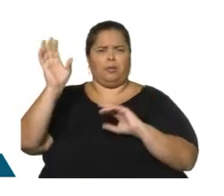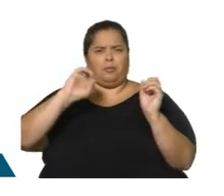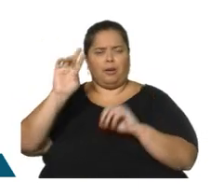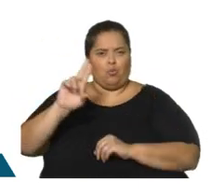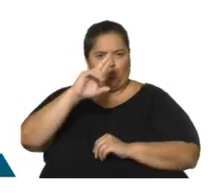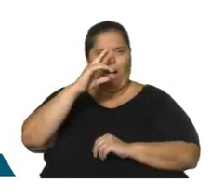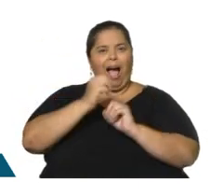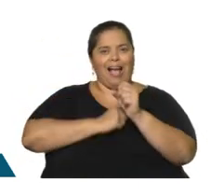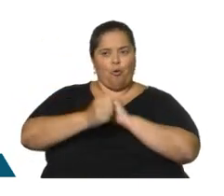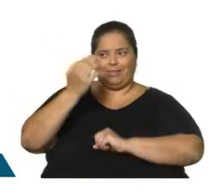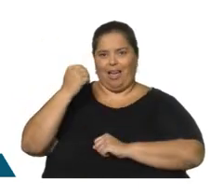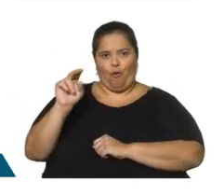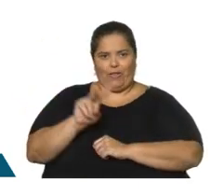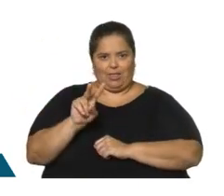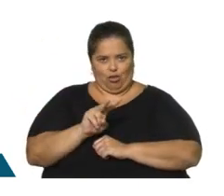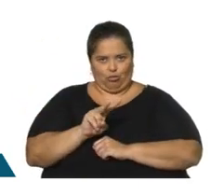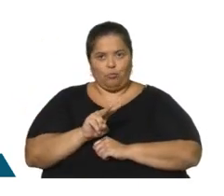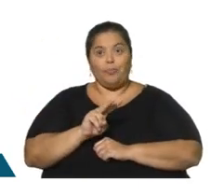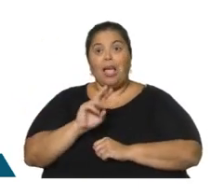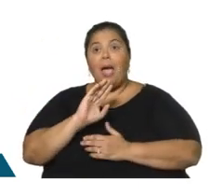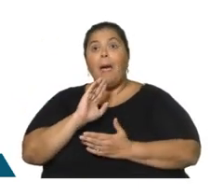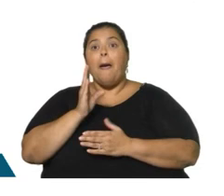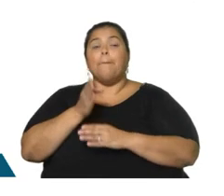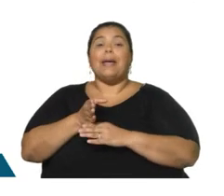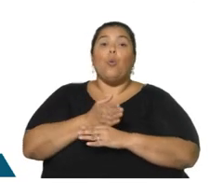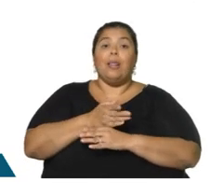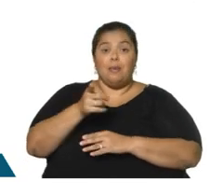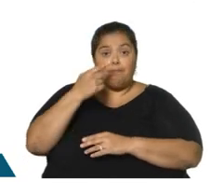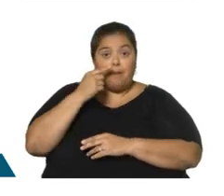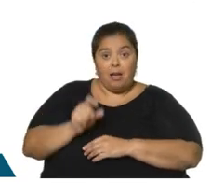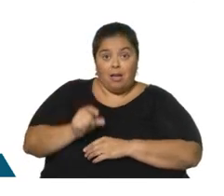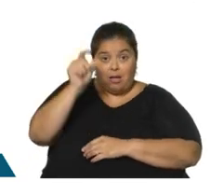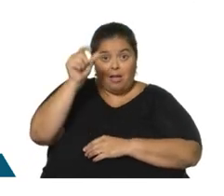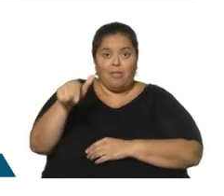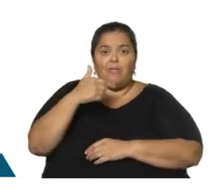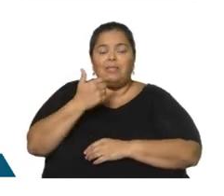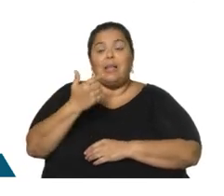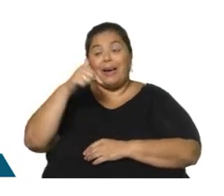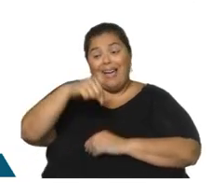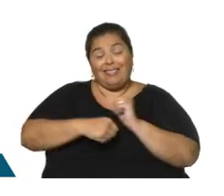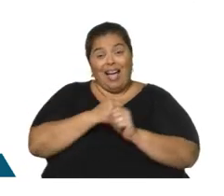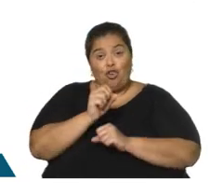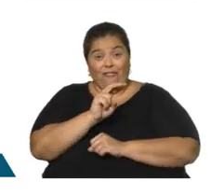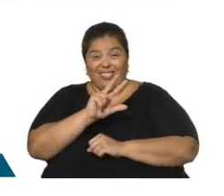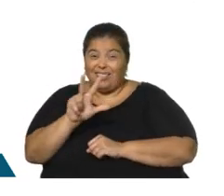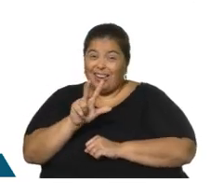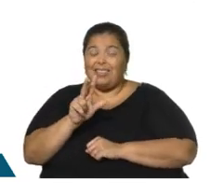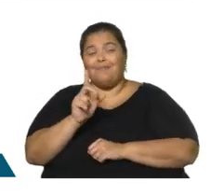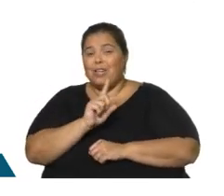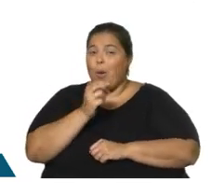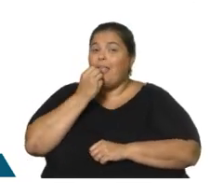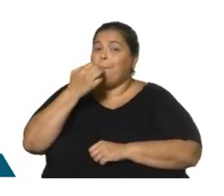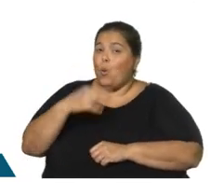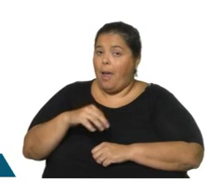2022. La penúltima barra para 2023. La proyección no es tan buena. Y la otra gráfica,